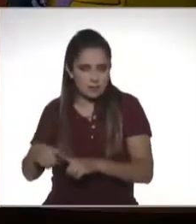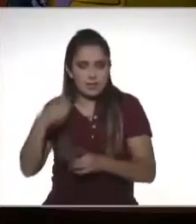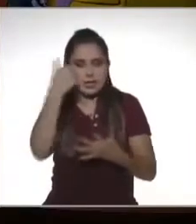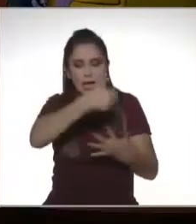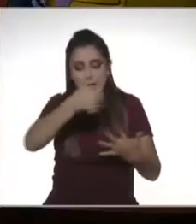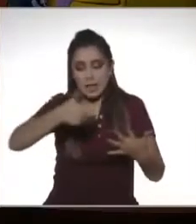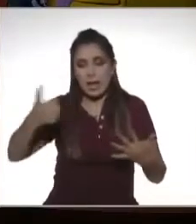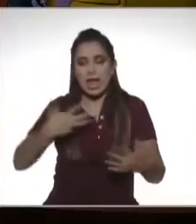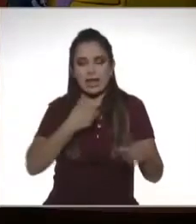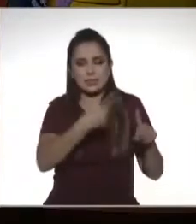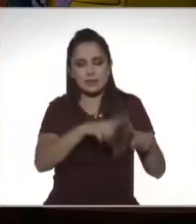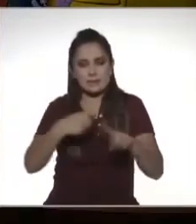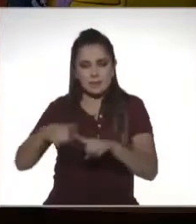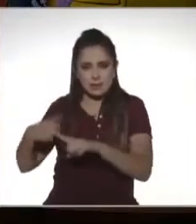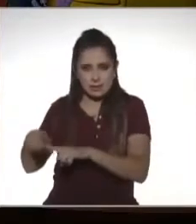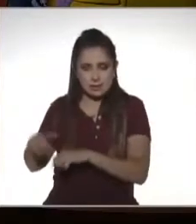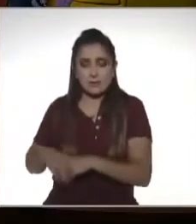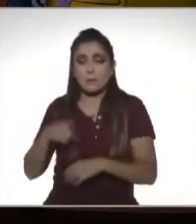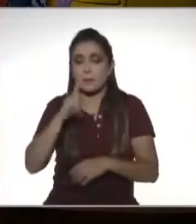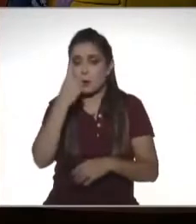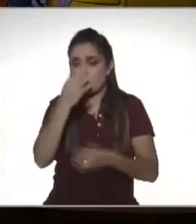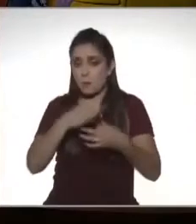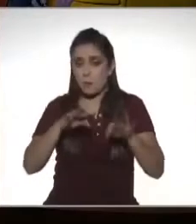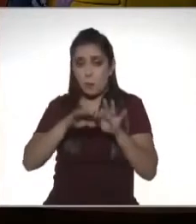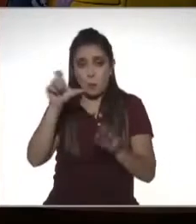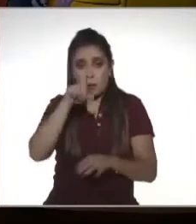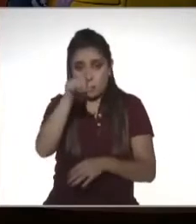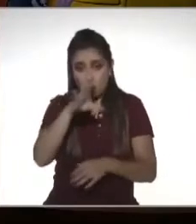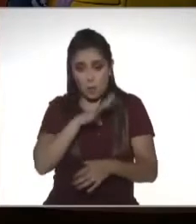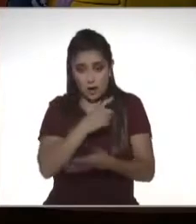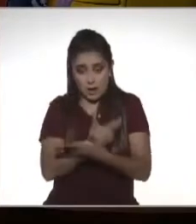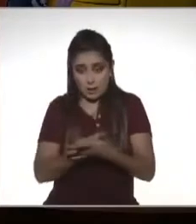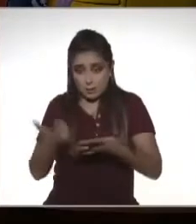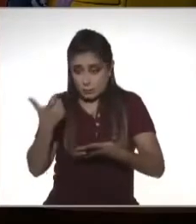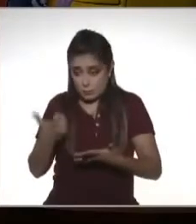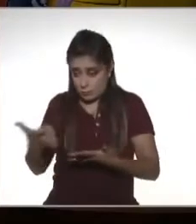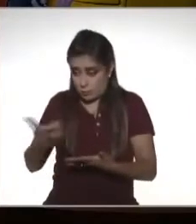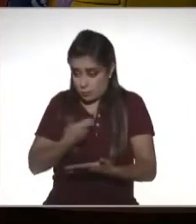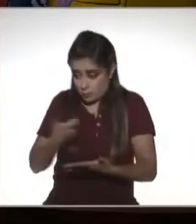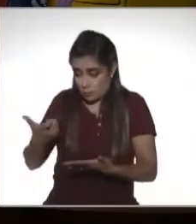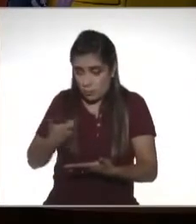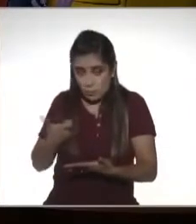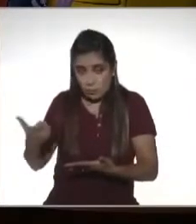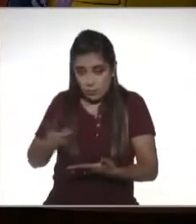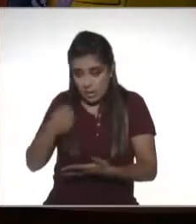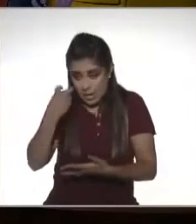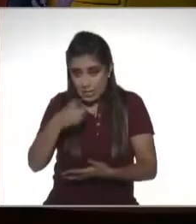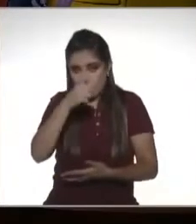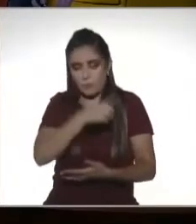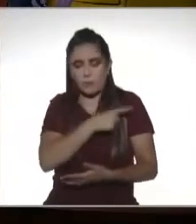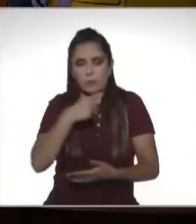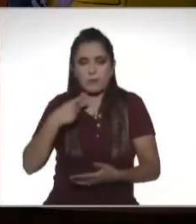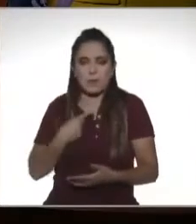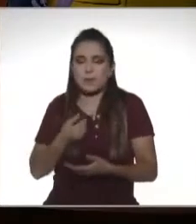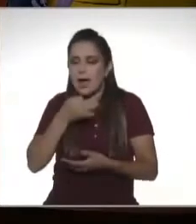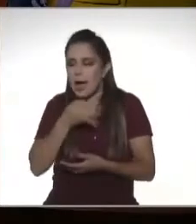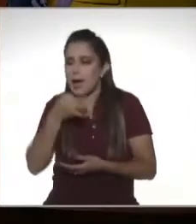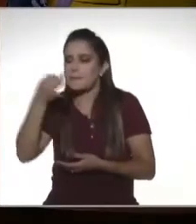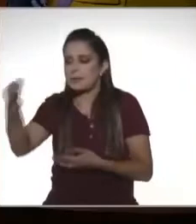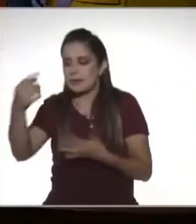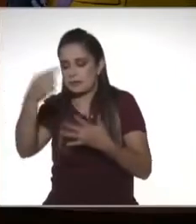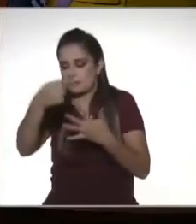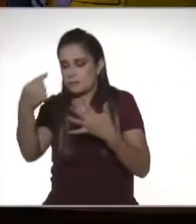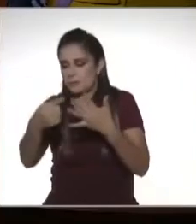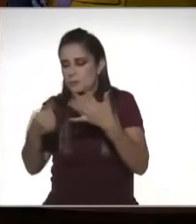los ingresos. ¿Cuáles ingresos en principio? Y dijeran por allá como el chiste, todos. Todos los ingresos